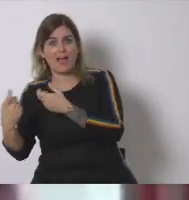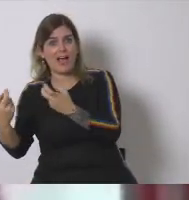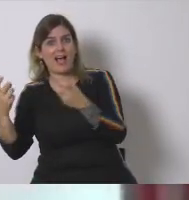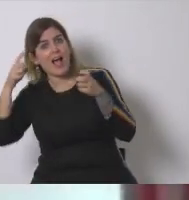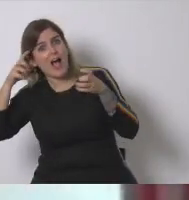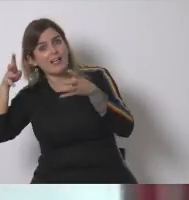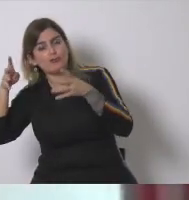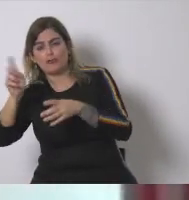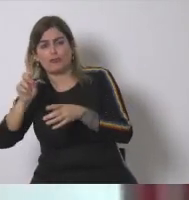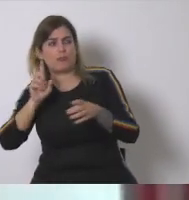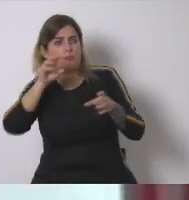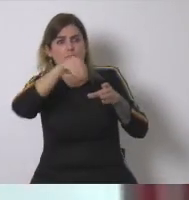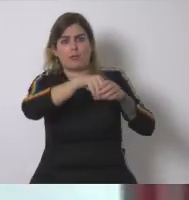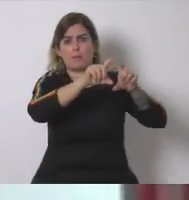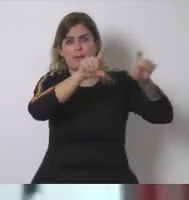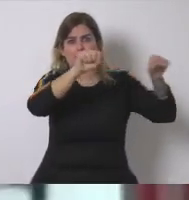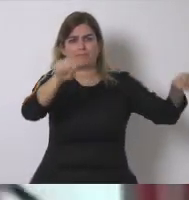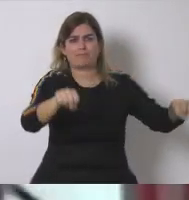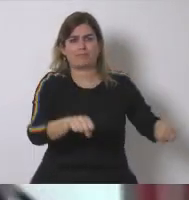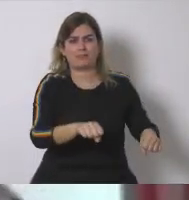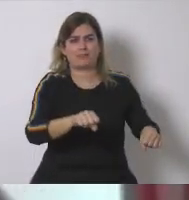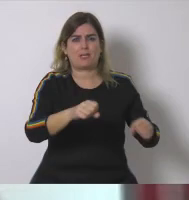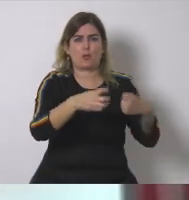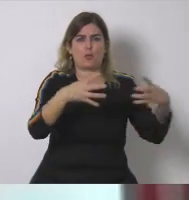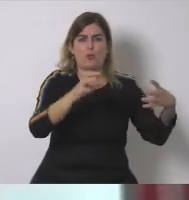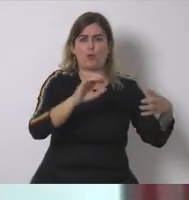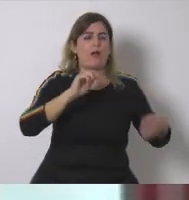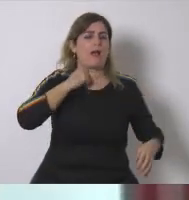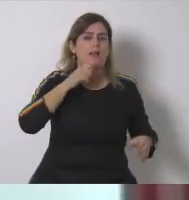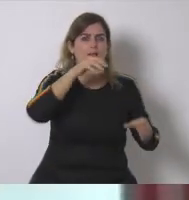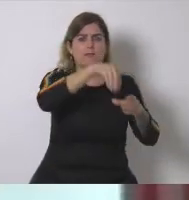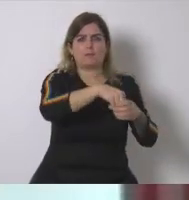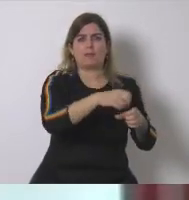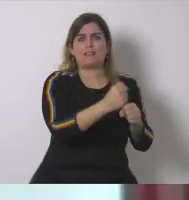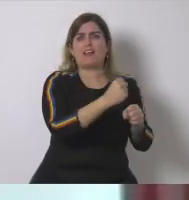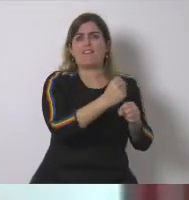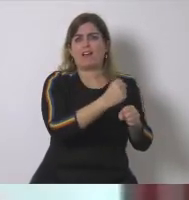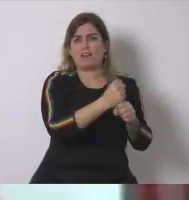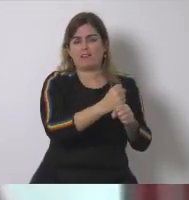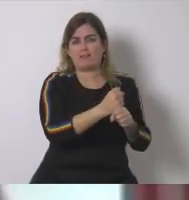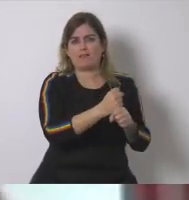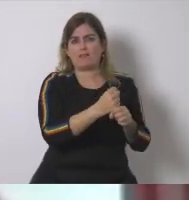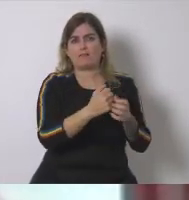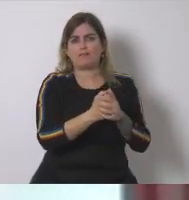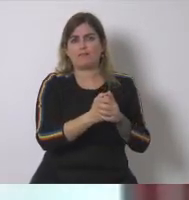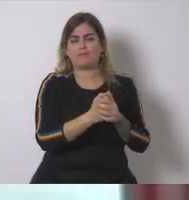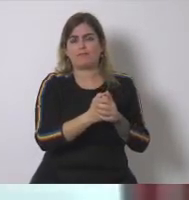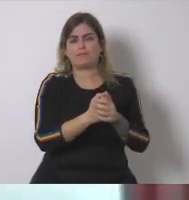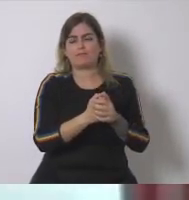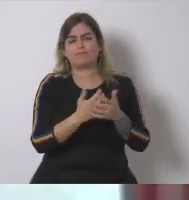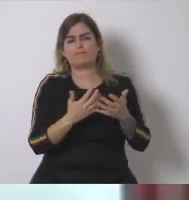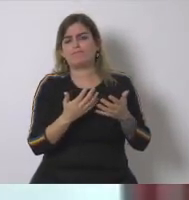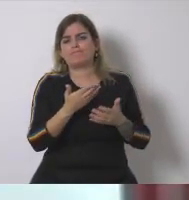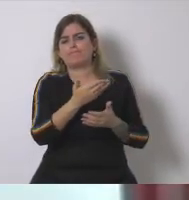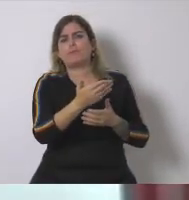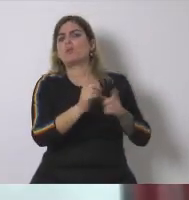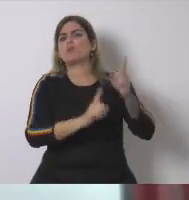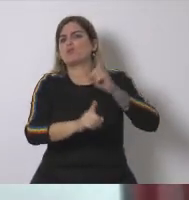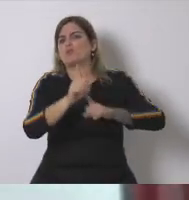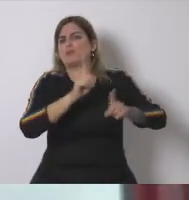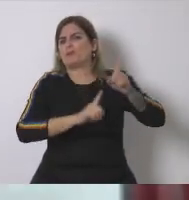ministro deja el ministerio ¿dónde se va a trabajar? no se va a una cooperativa ¿verdad? se va a trabajar a una gran